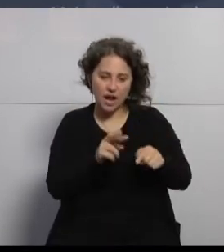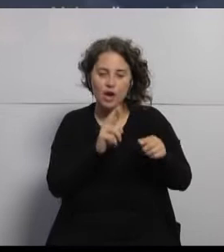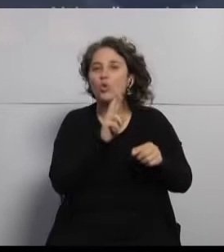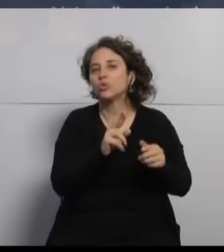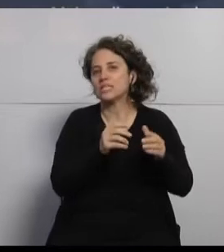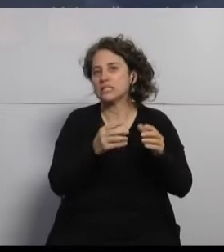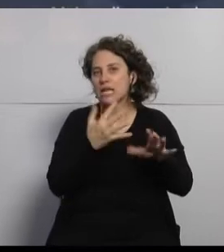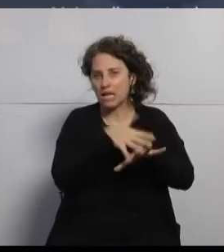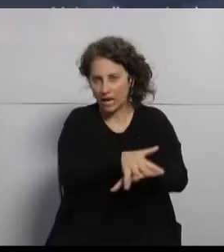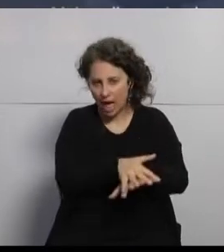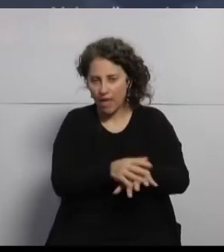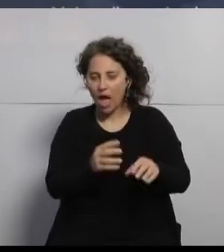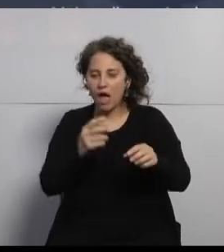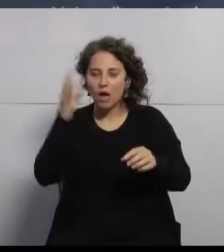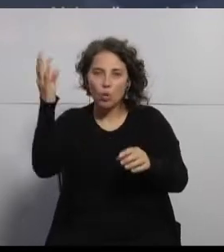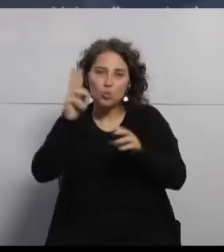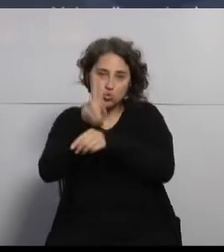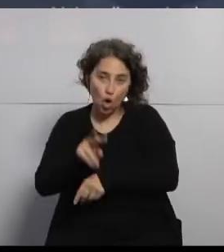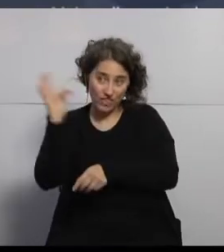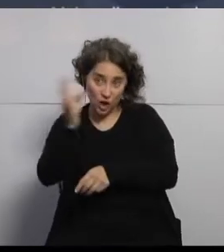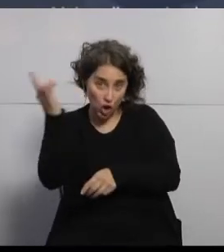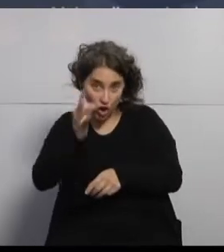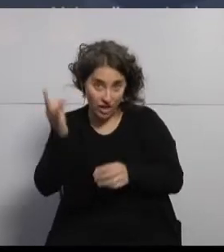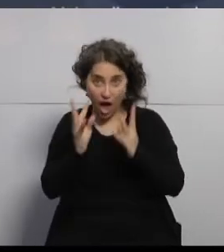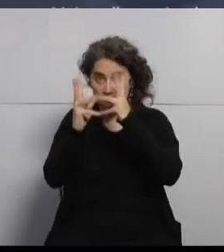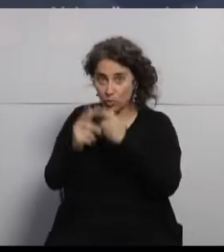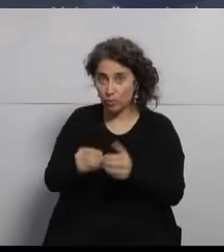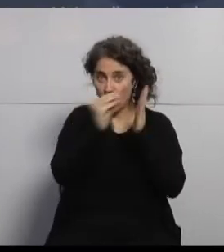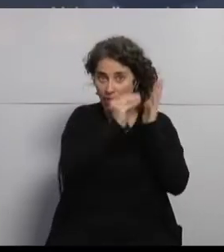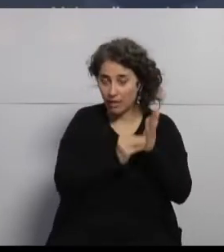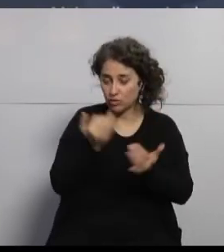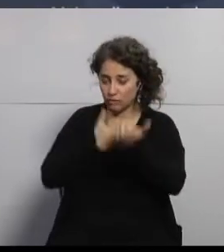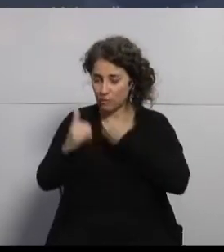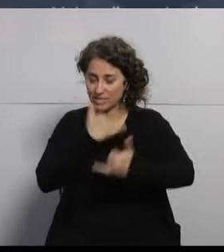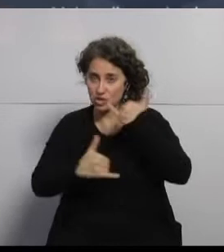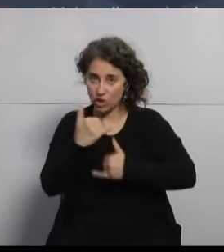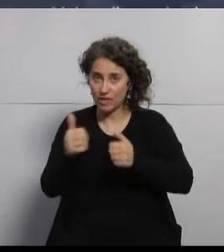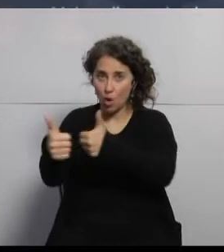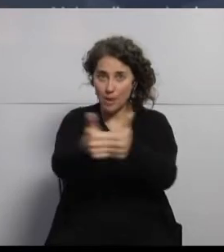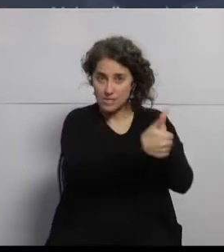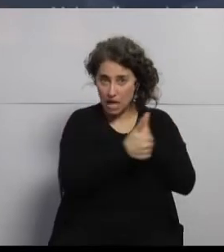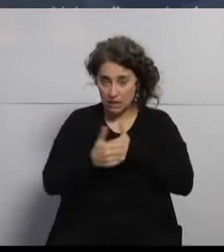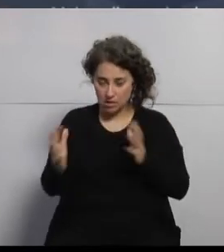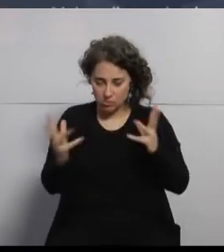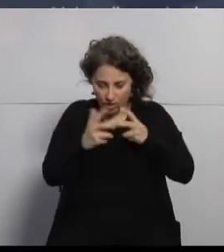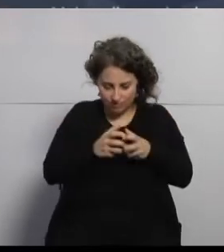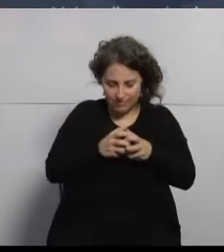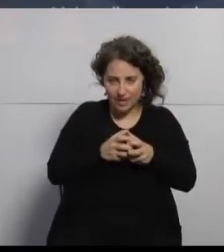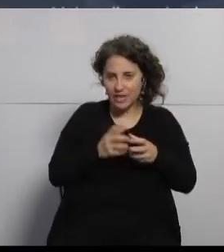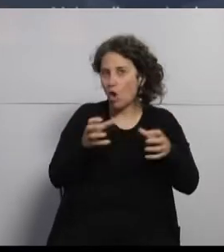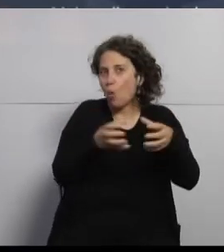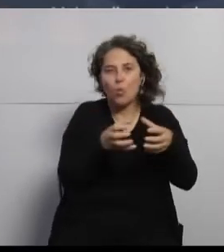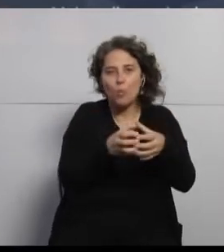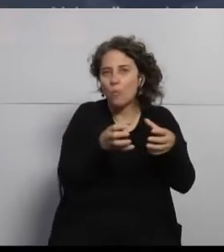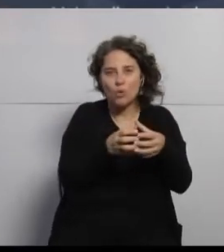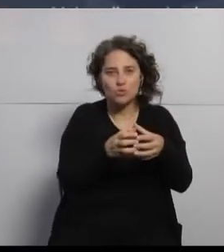Microsoft para agrupar la información de los pacientes, hacer análisis de riesgo y los grupos de primera línea, donde